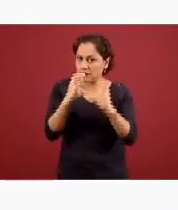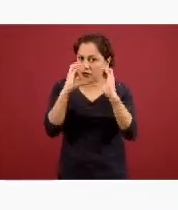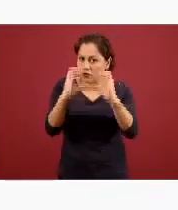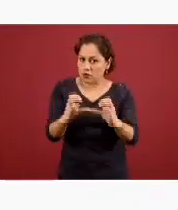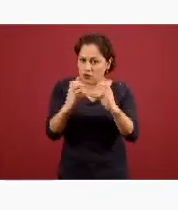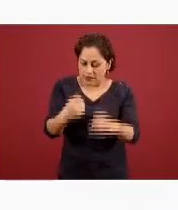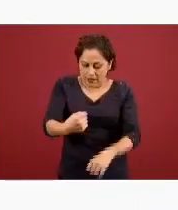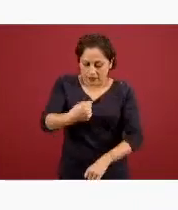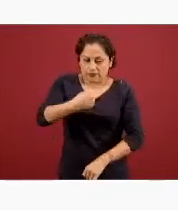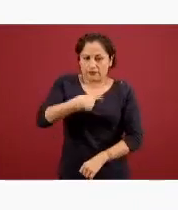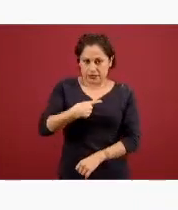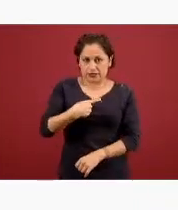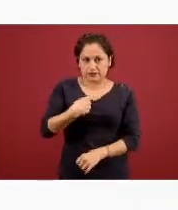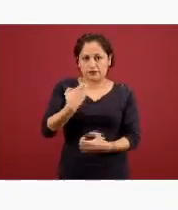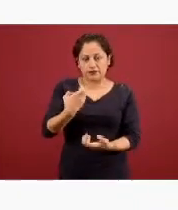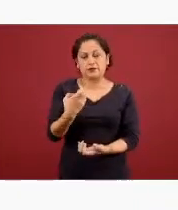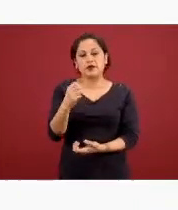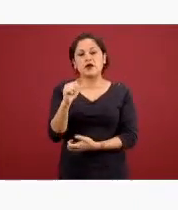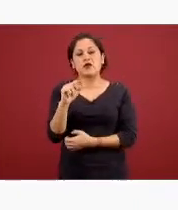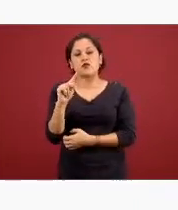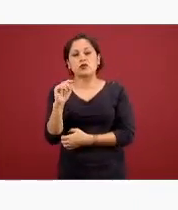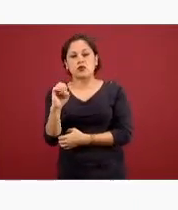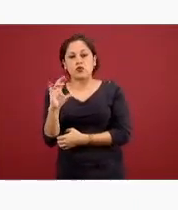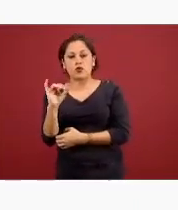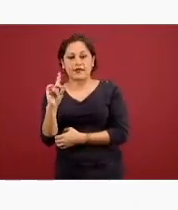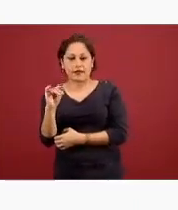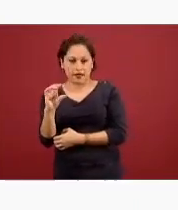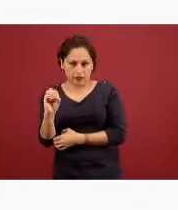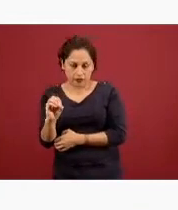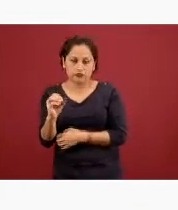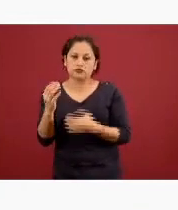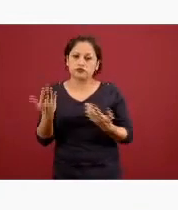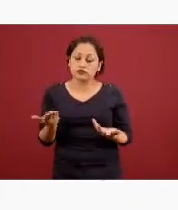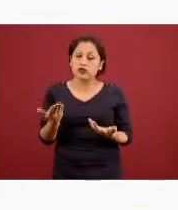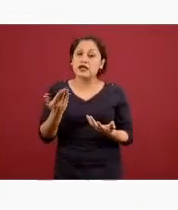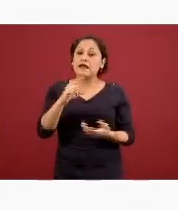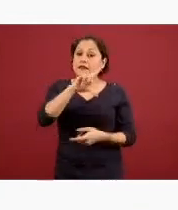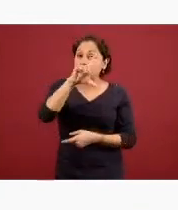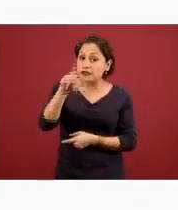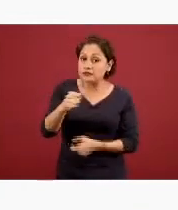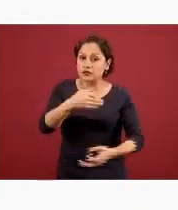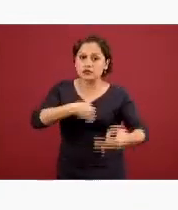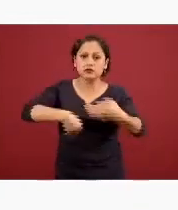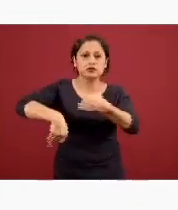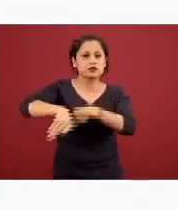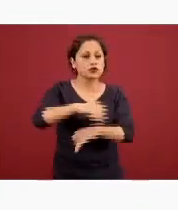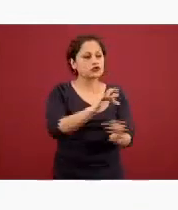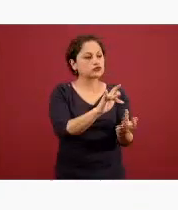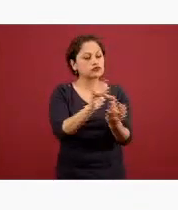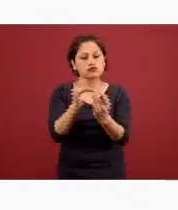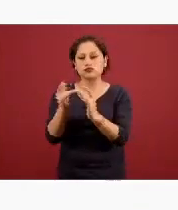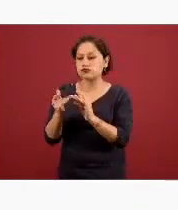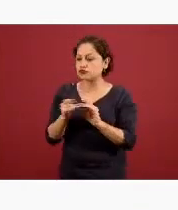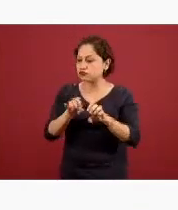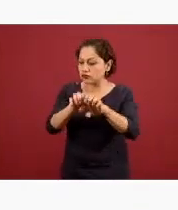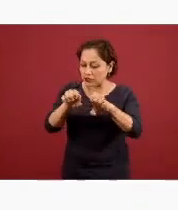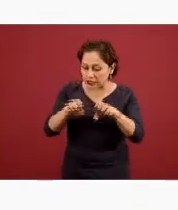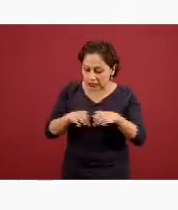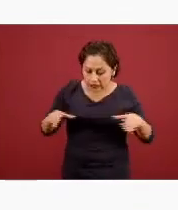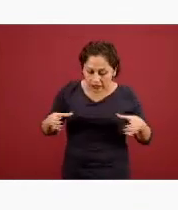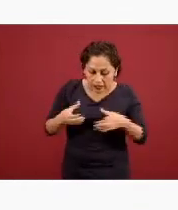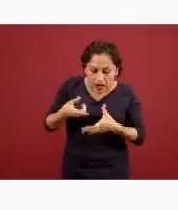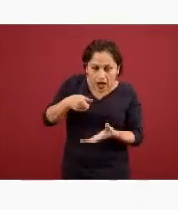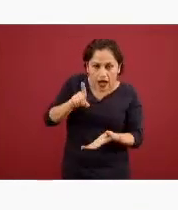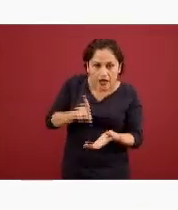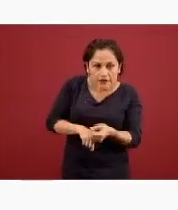autocuidado. Cuidar a todos como equipo, esto es con una colaboración interinstitucional y llevar a cabo medidas en el